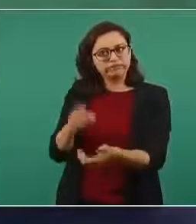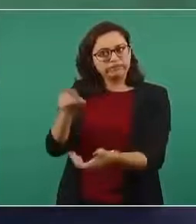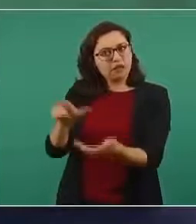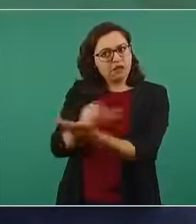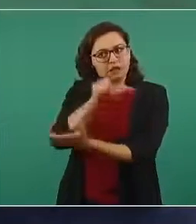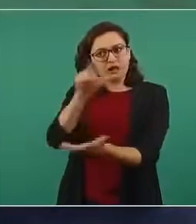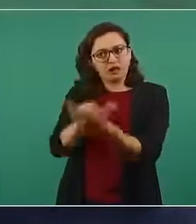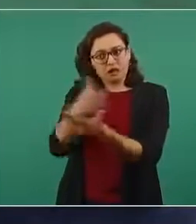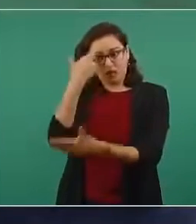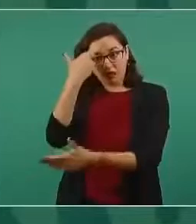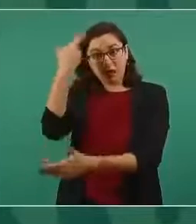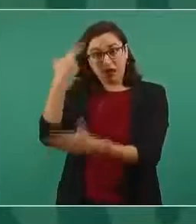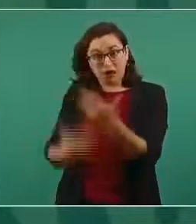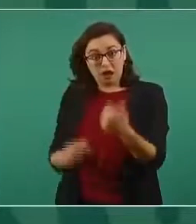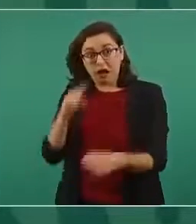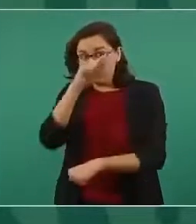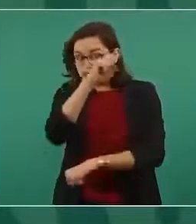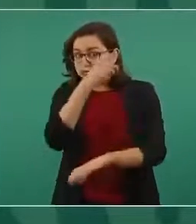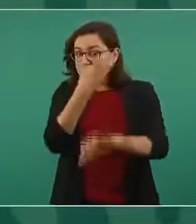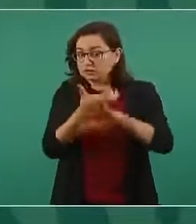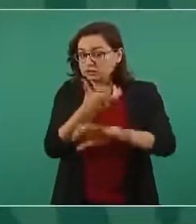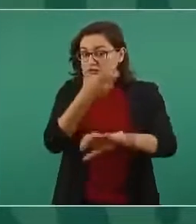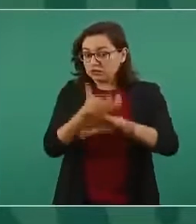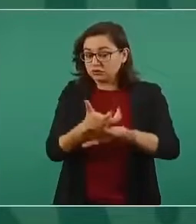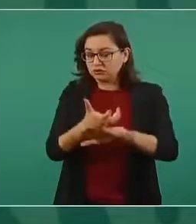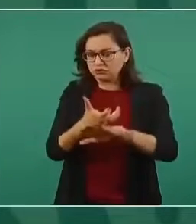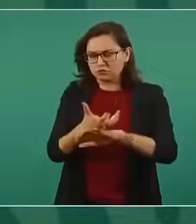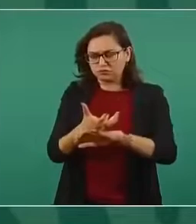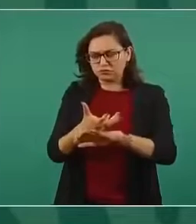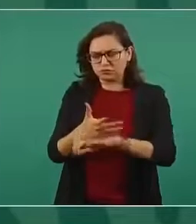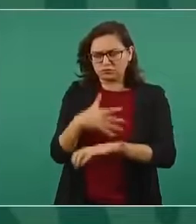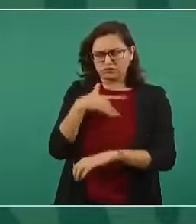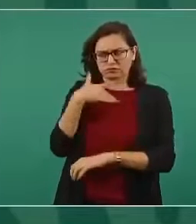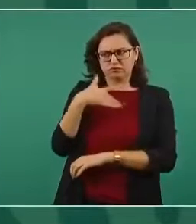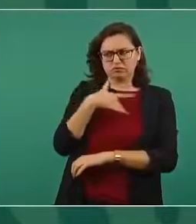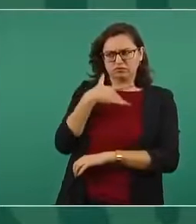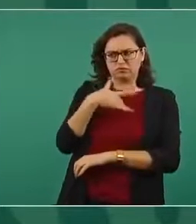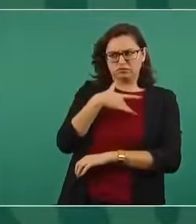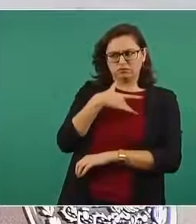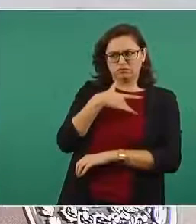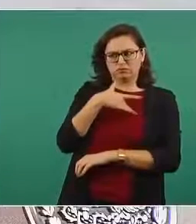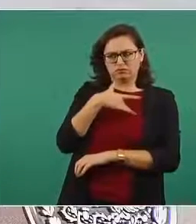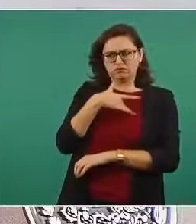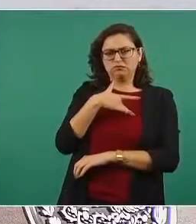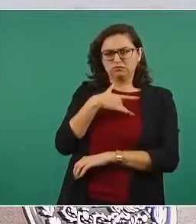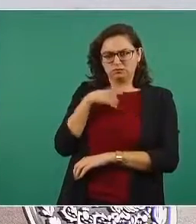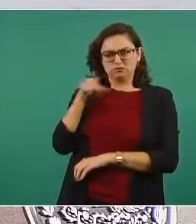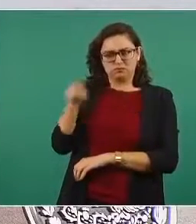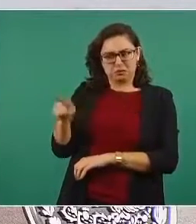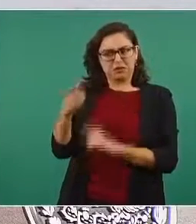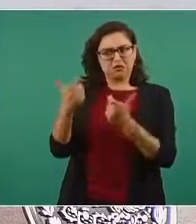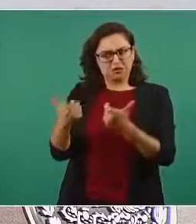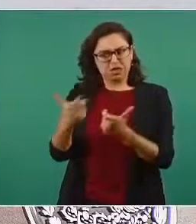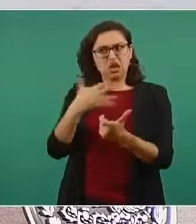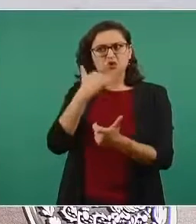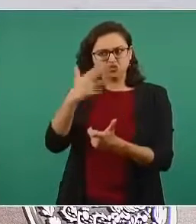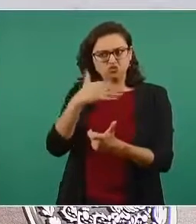de un presunto lavado de dinero.